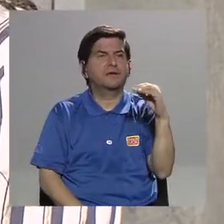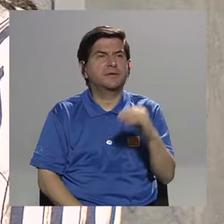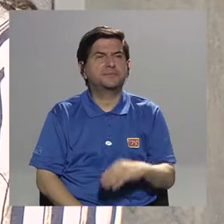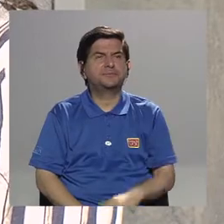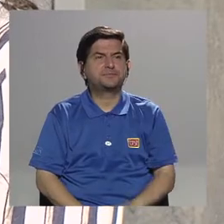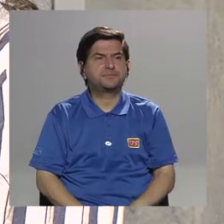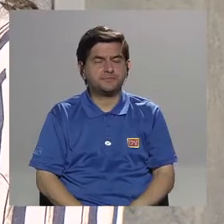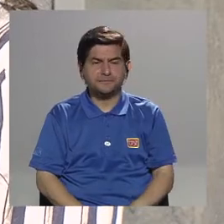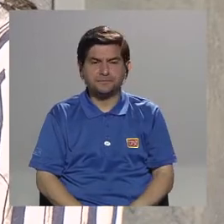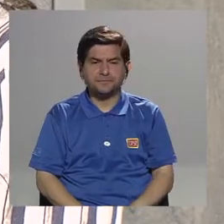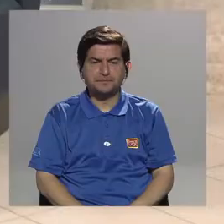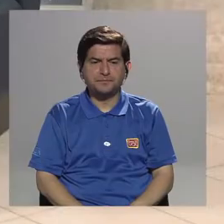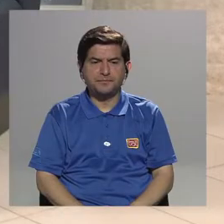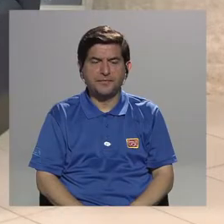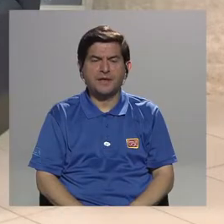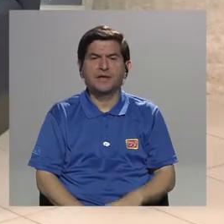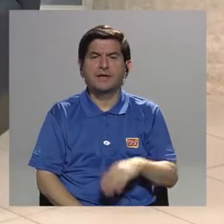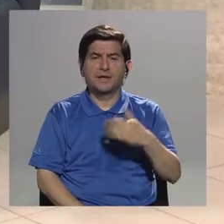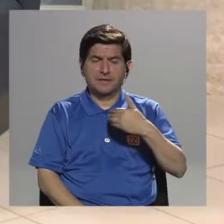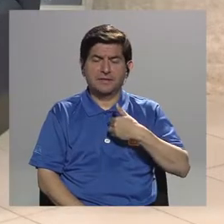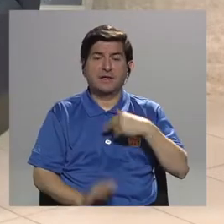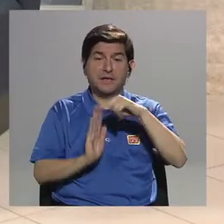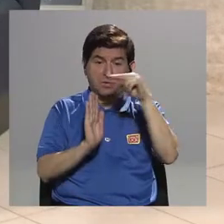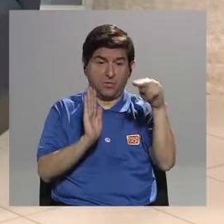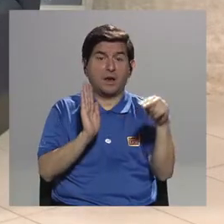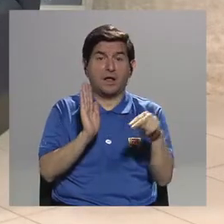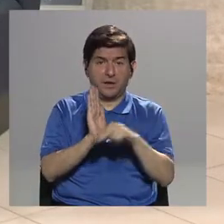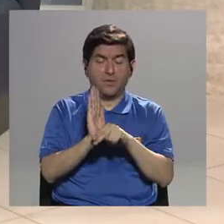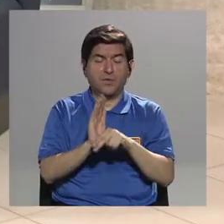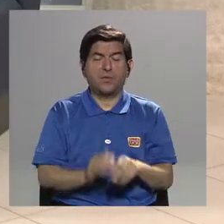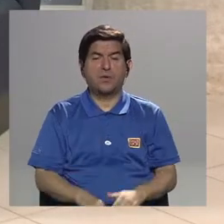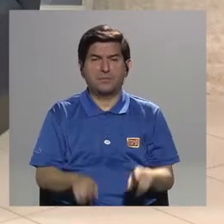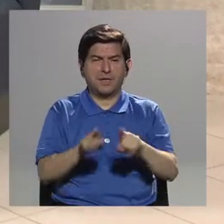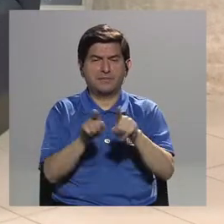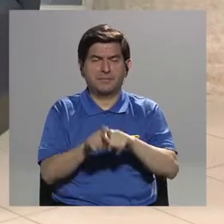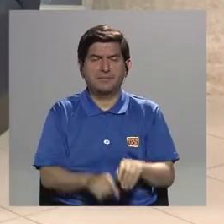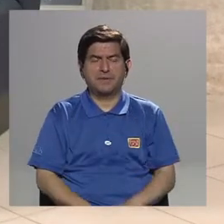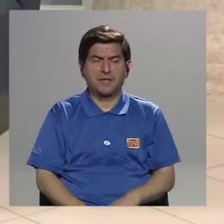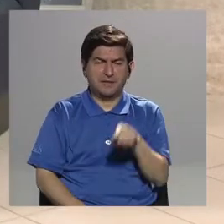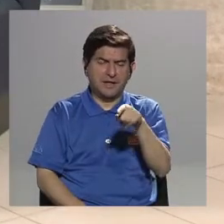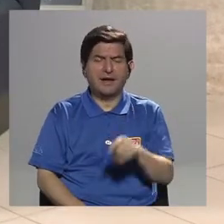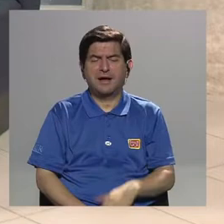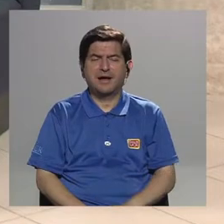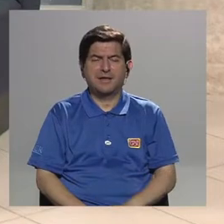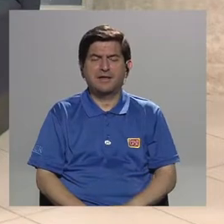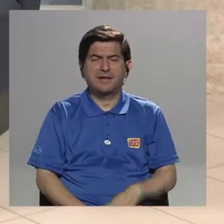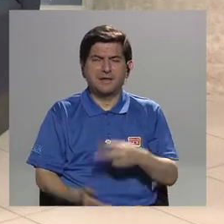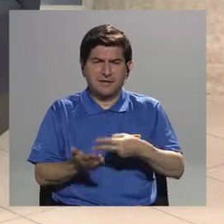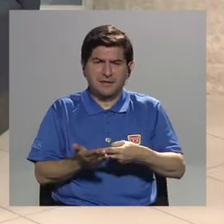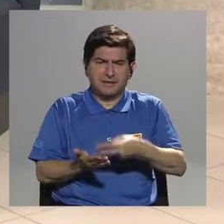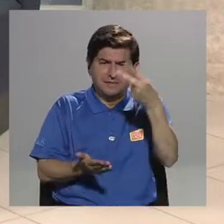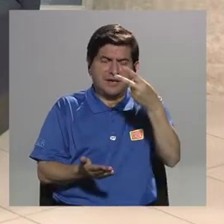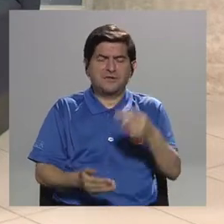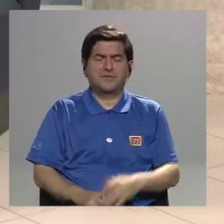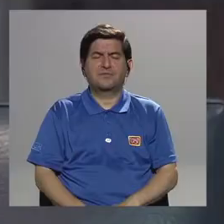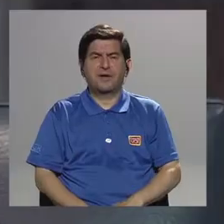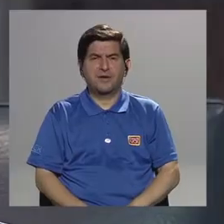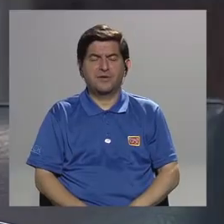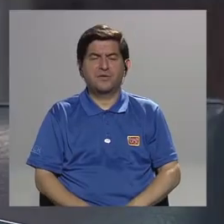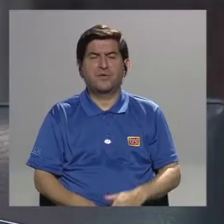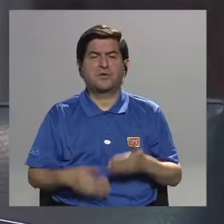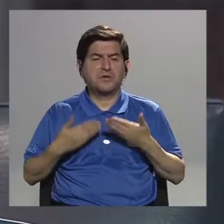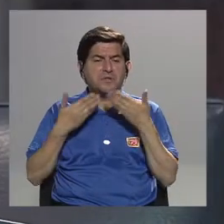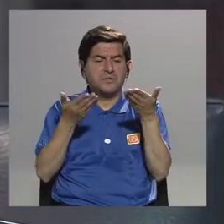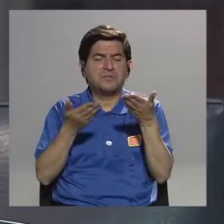gran marco de todo lo que es el altruismo, ¿verdad? Que implica donar su cuerpo